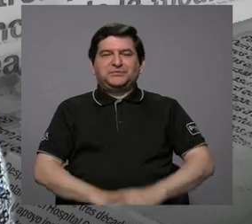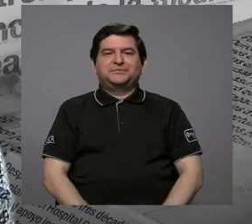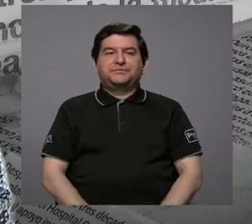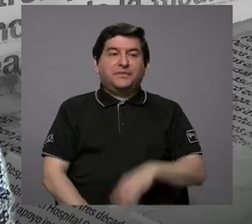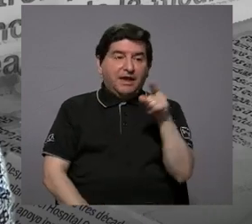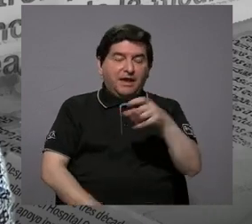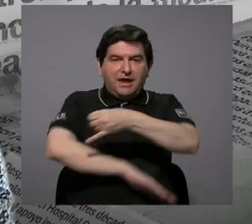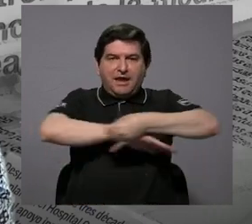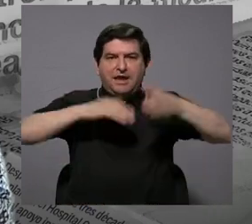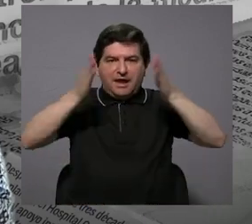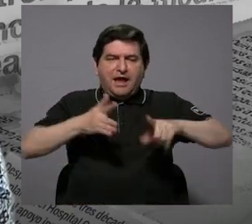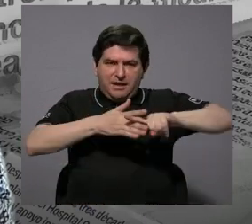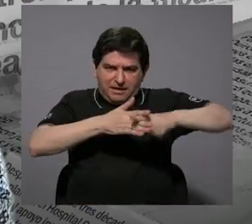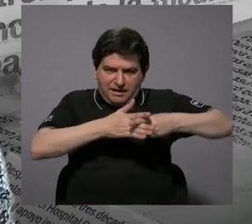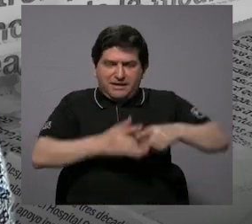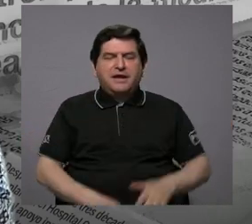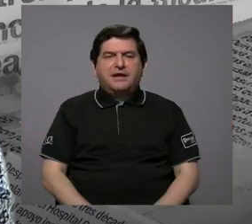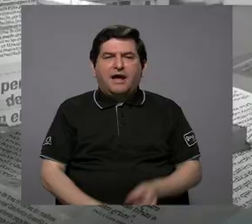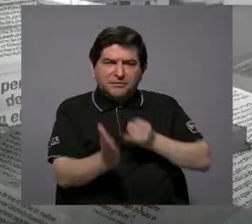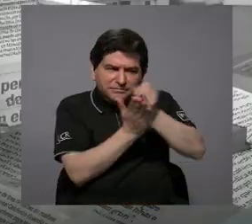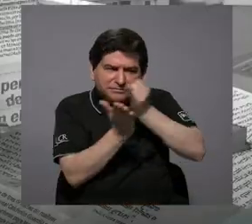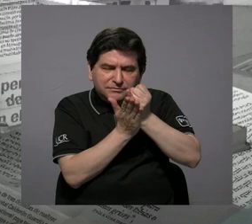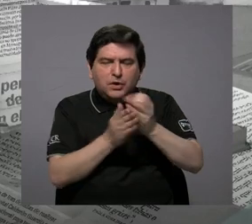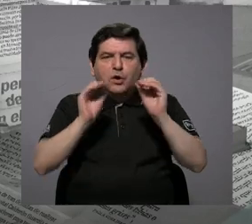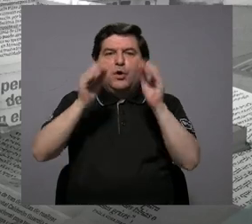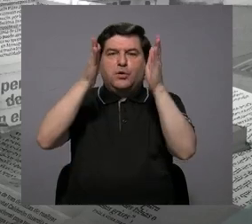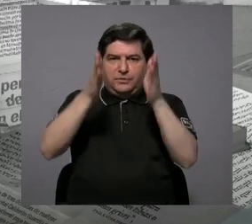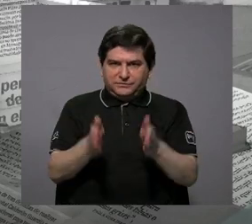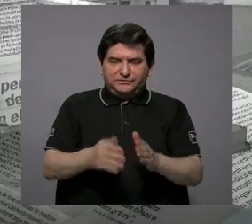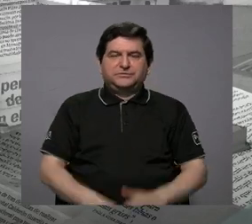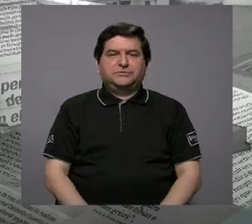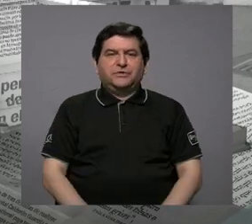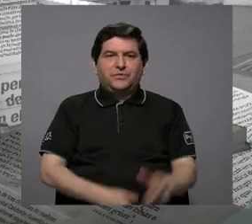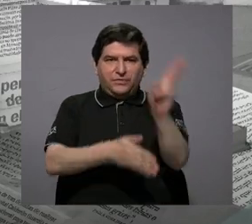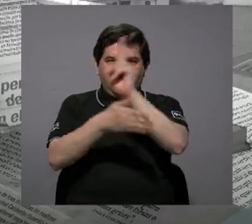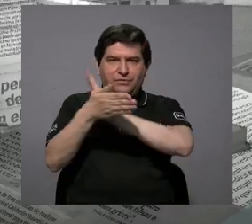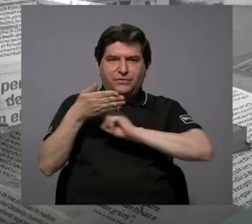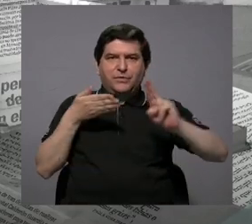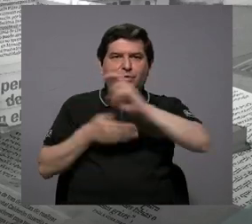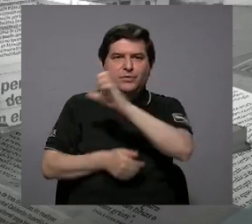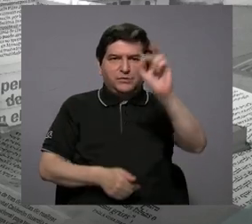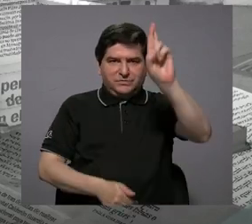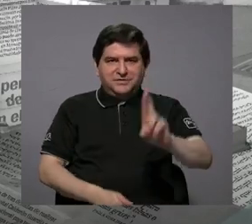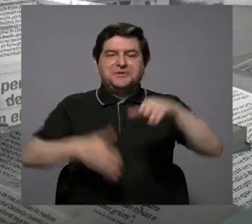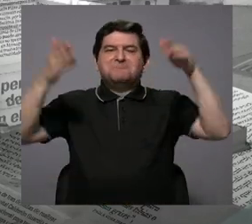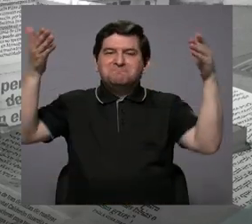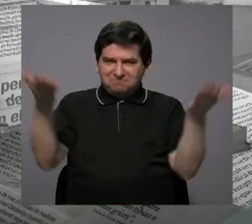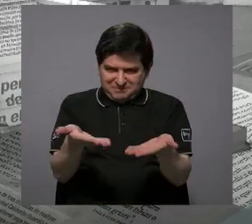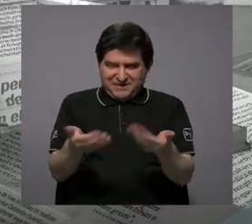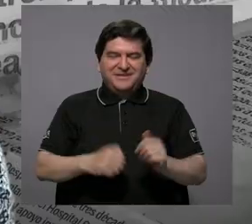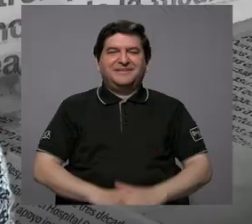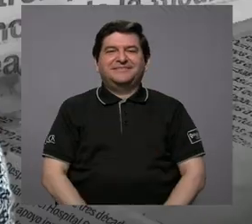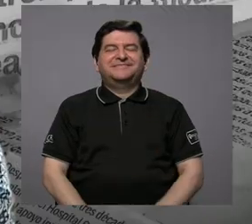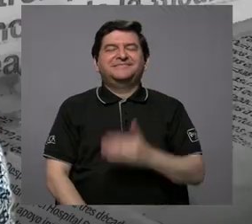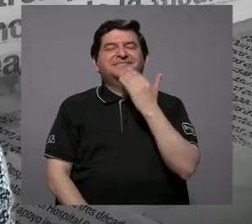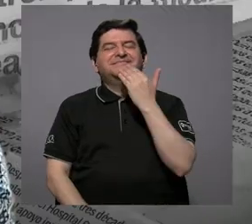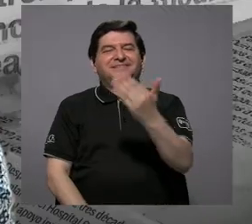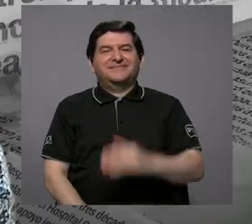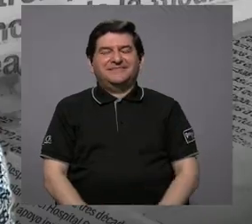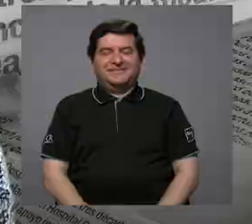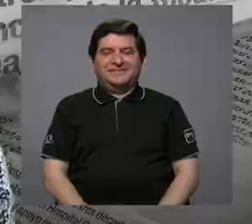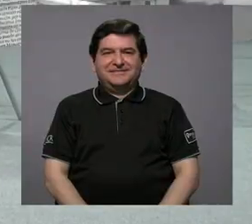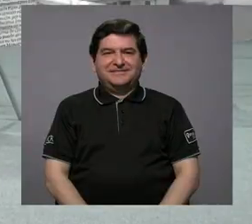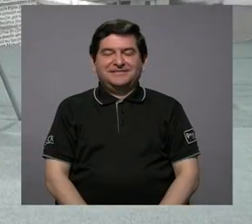Ella es ingeniera mecánica, investigadora, profesora de la Universidad de Costa Rica. Bienvenida, Leonora. Y